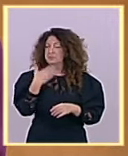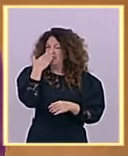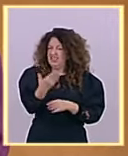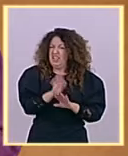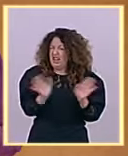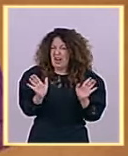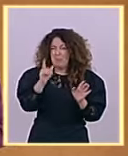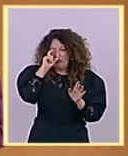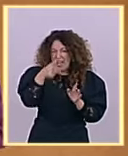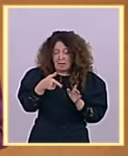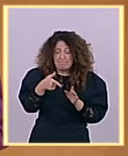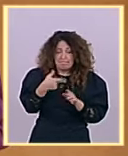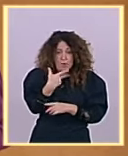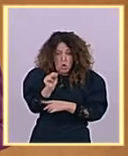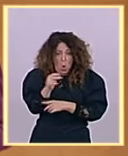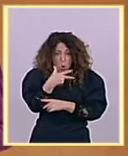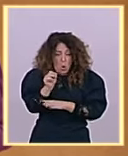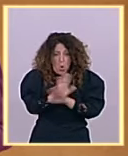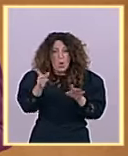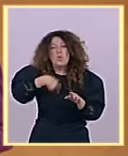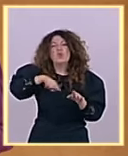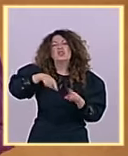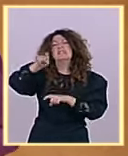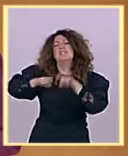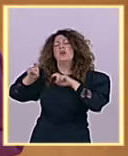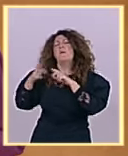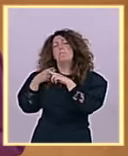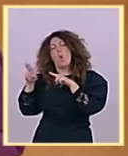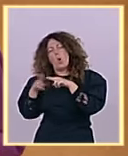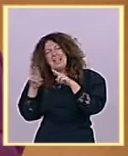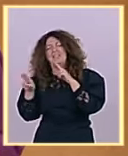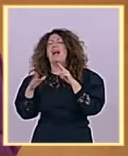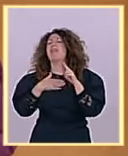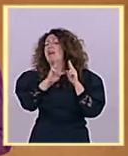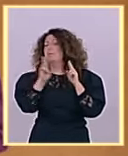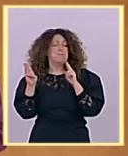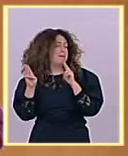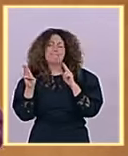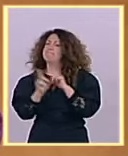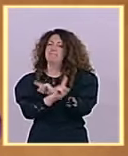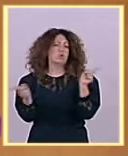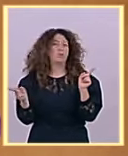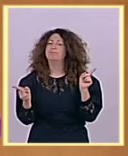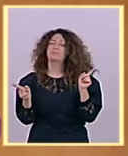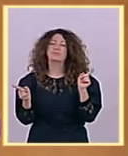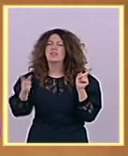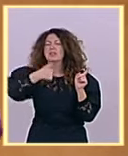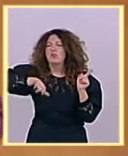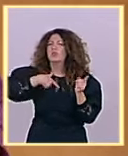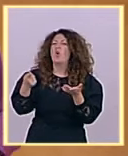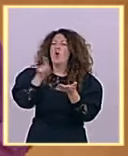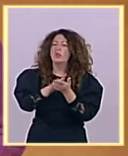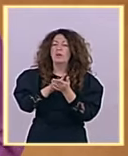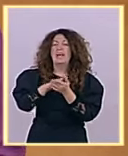políticas del Partido Popular no vamos a volver a quitar la tarjeta sanitaria a cientos de miles de personas